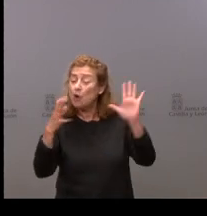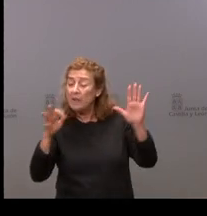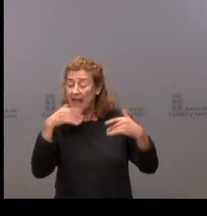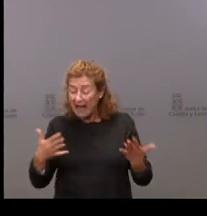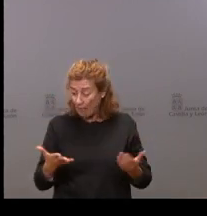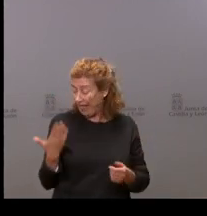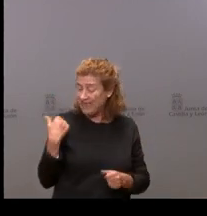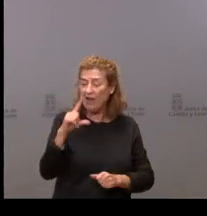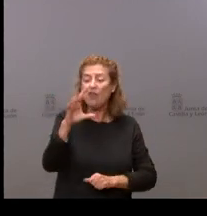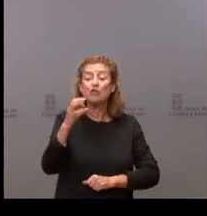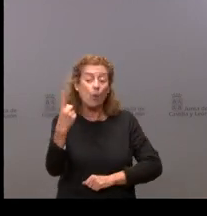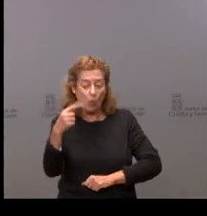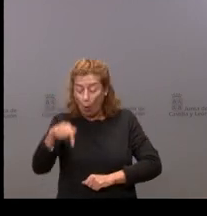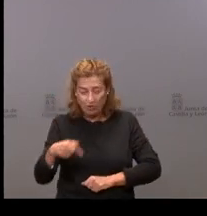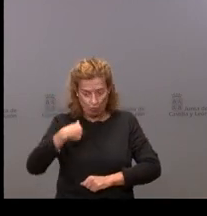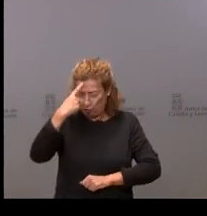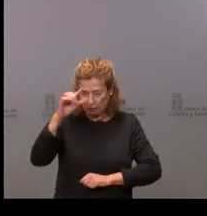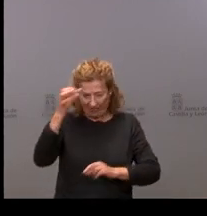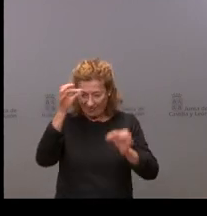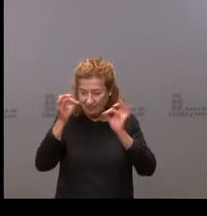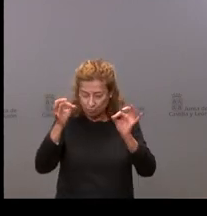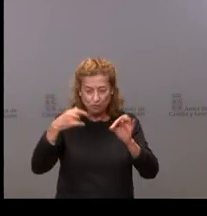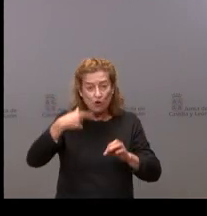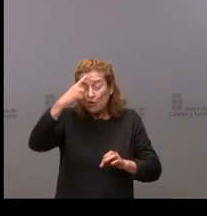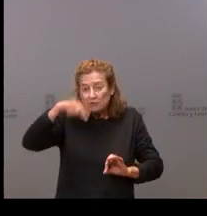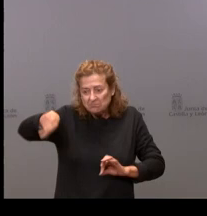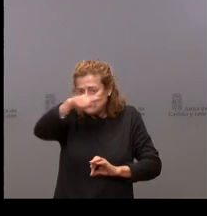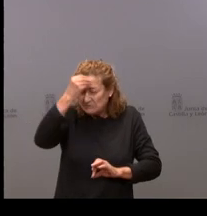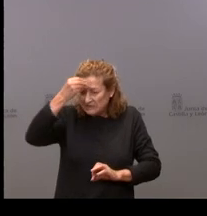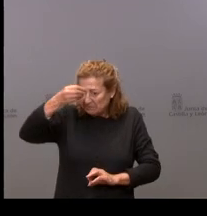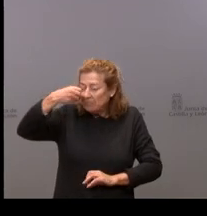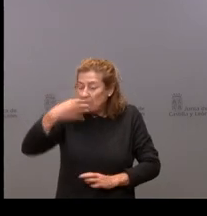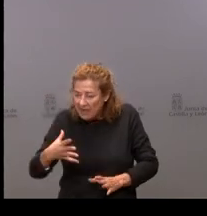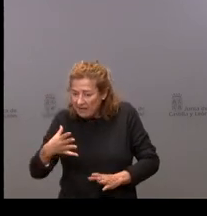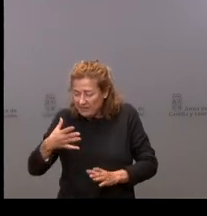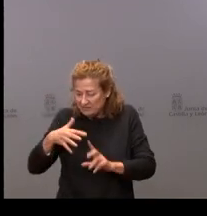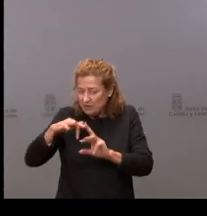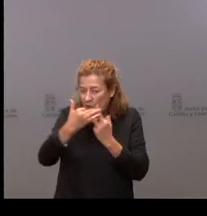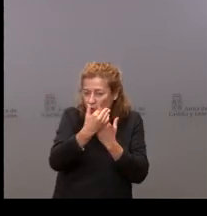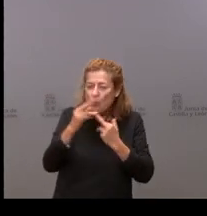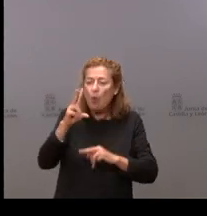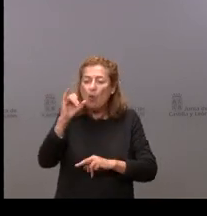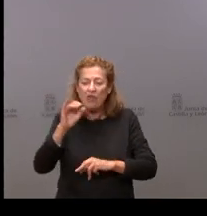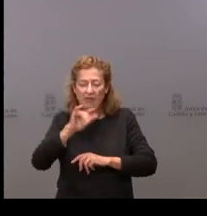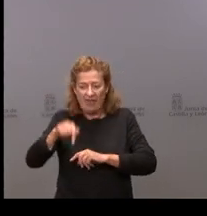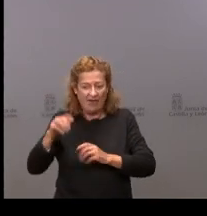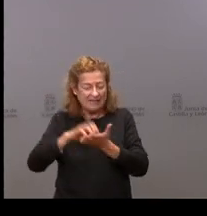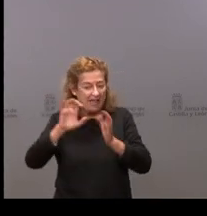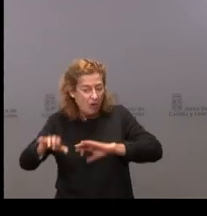ayer. No sabemos el dato de hoy. No sé si consideran razonable esa situación de las UCIs de la comunidad.